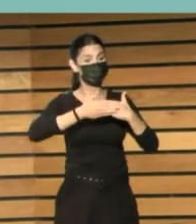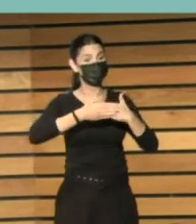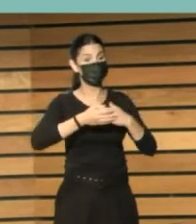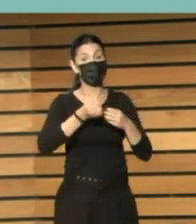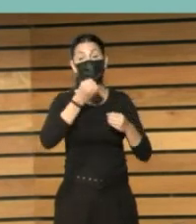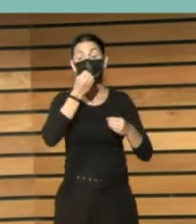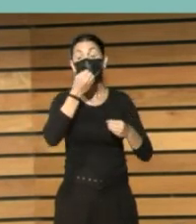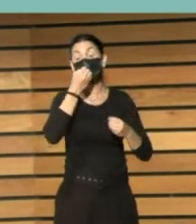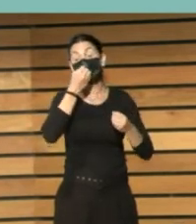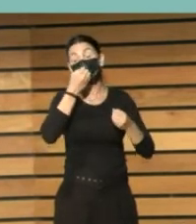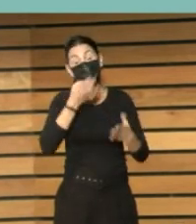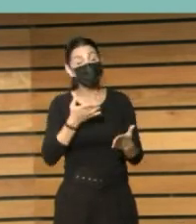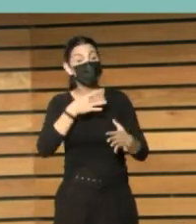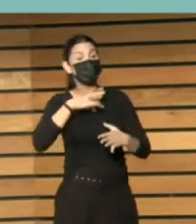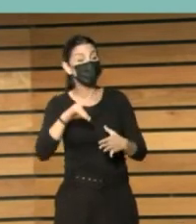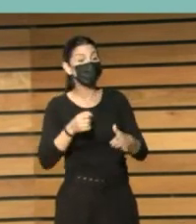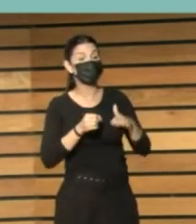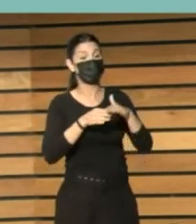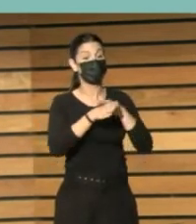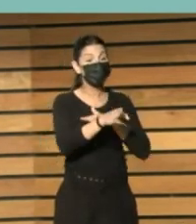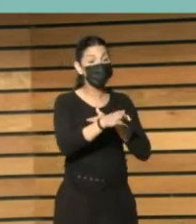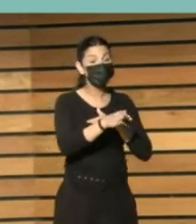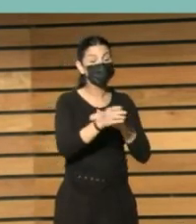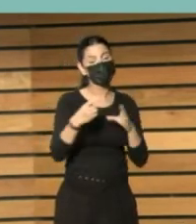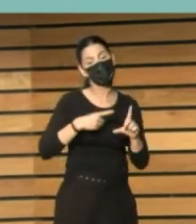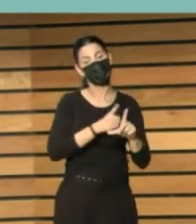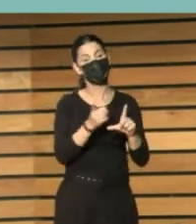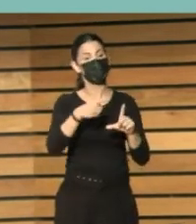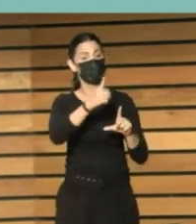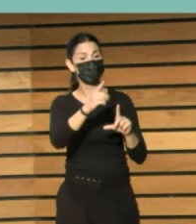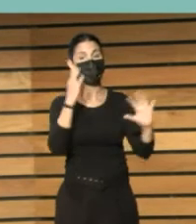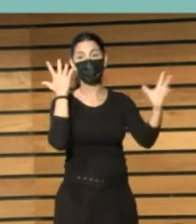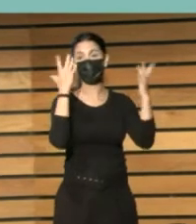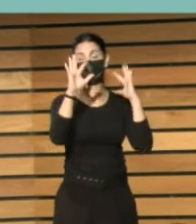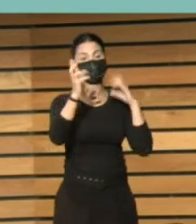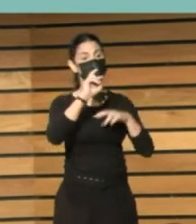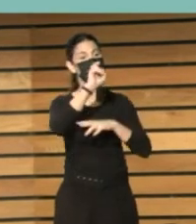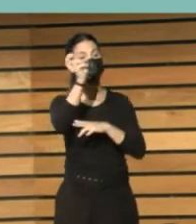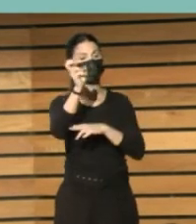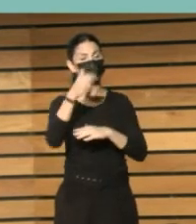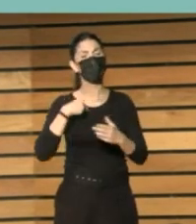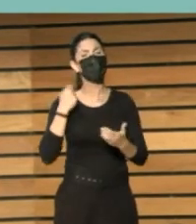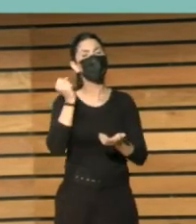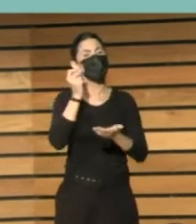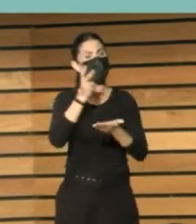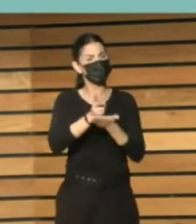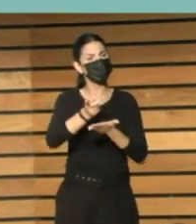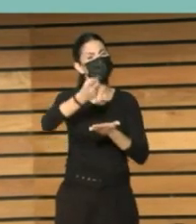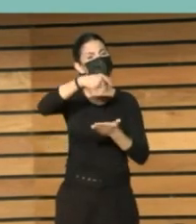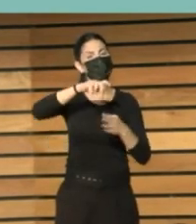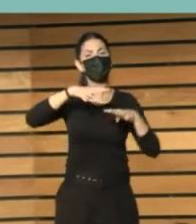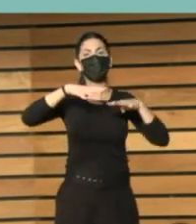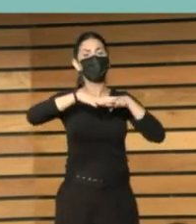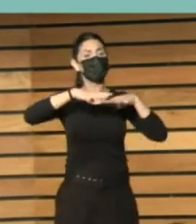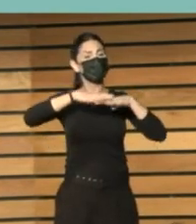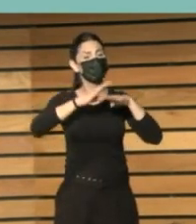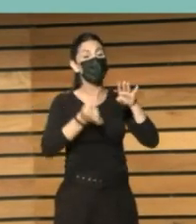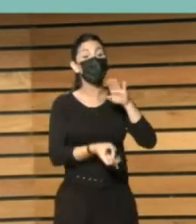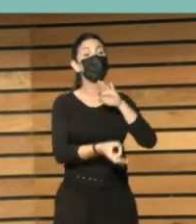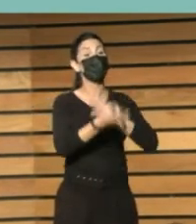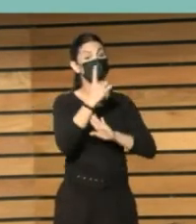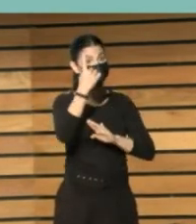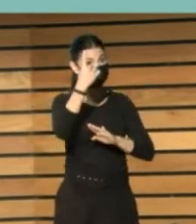acceso, y recorrí otros caminos de voces y paisajes. Os reto a que en las redes construíais uno